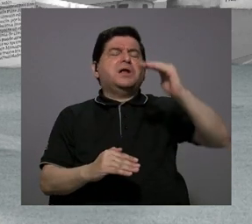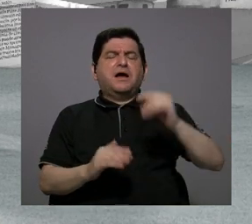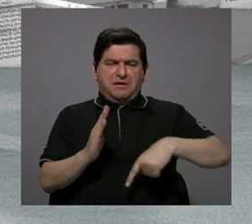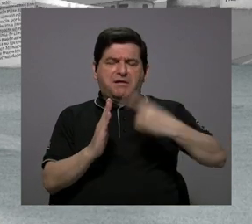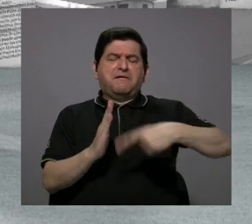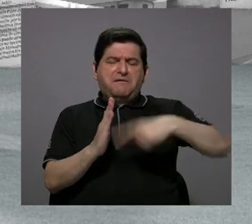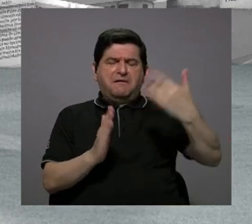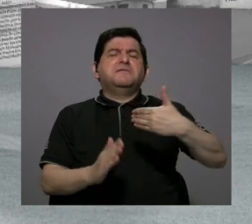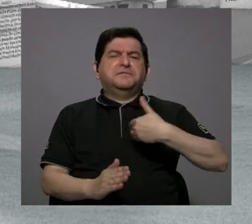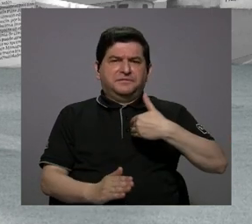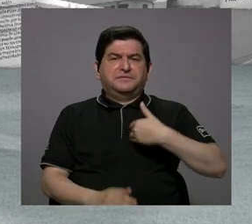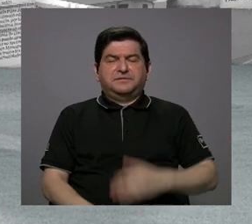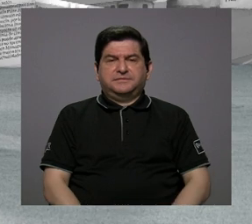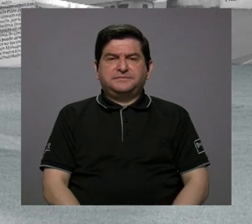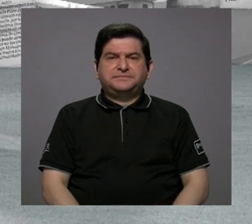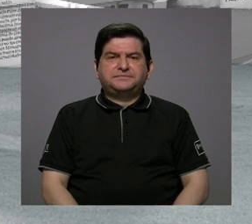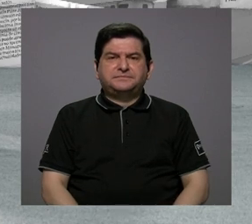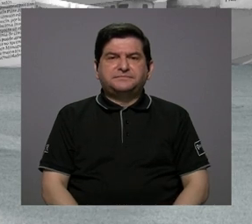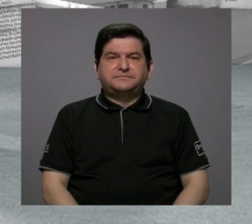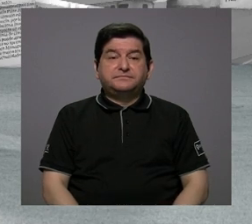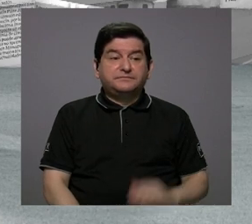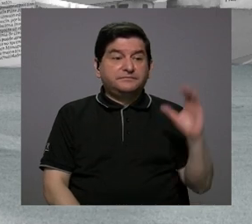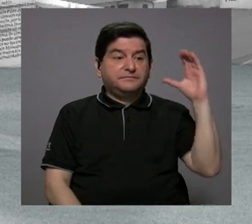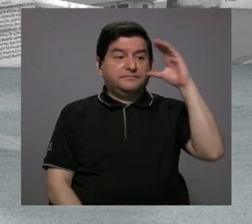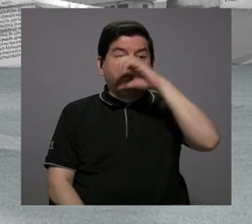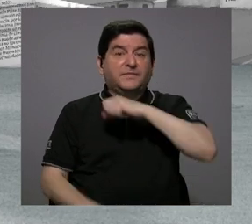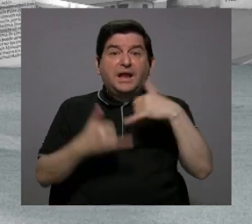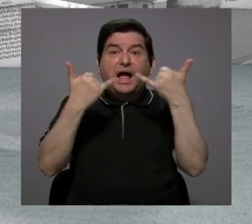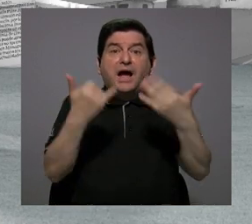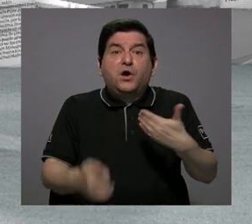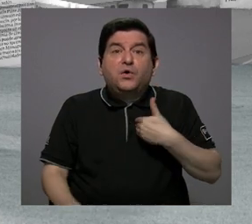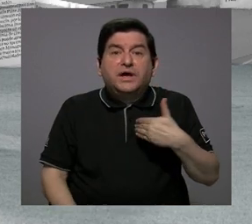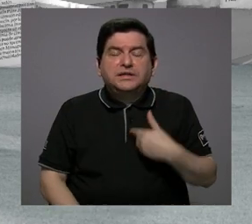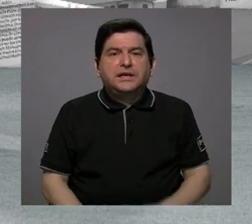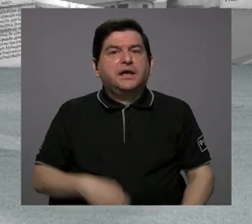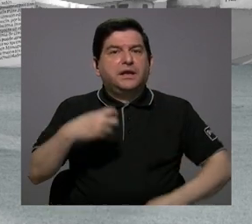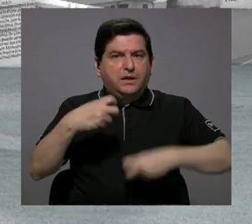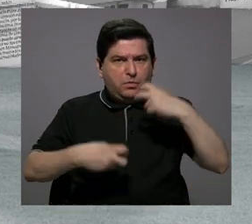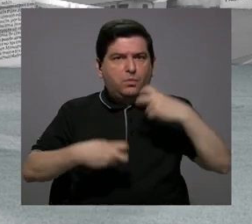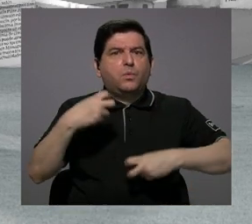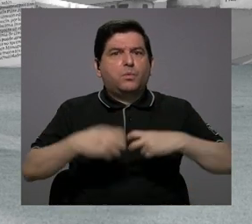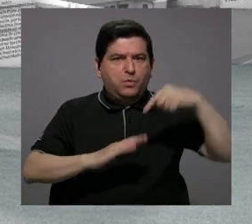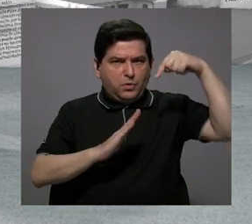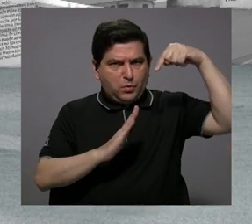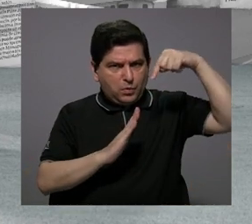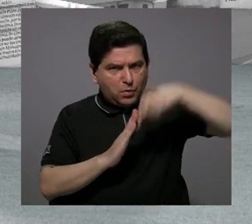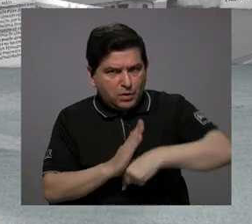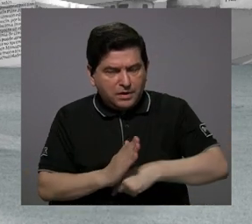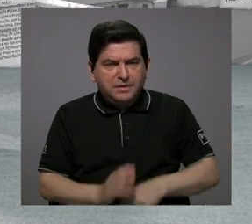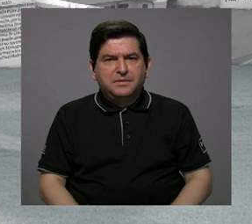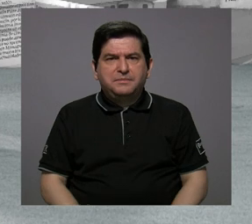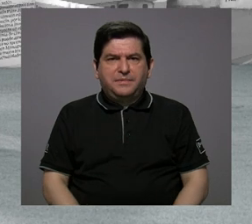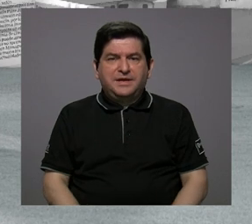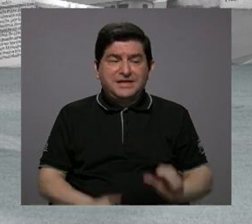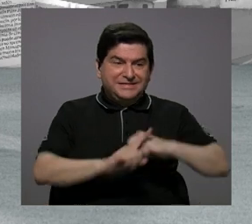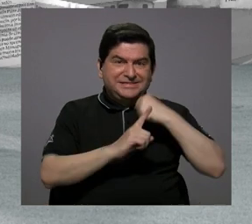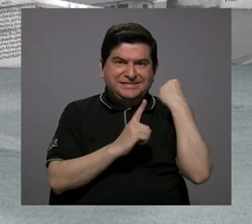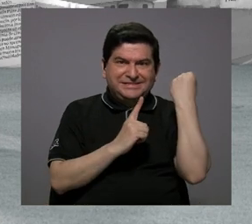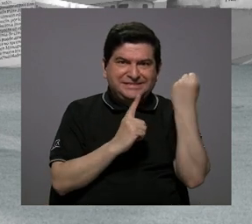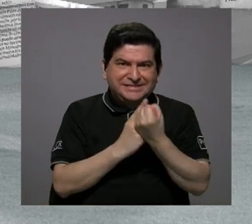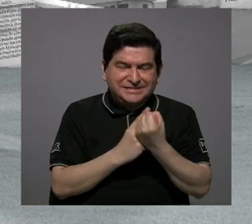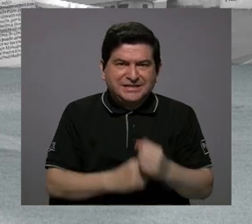calificado, y más bien nos estamos dando cuenta que ahorita tenemos un serio problema, ya estalló el asunto